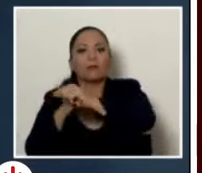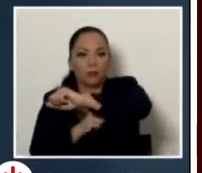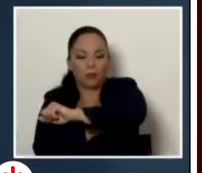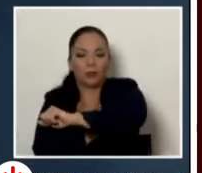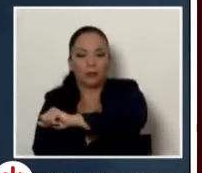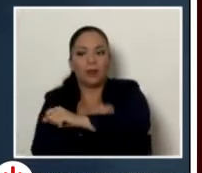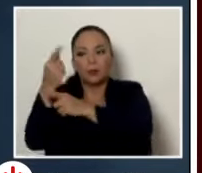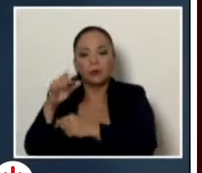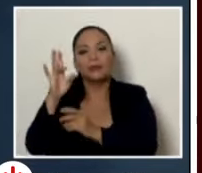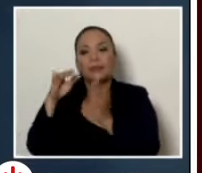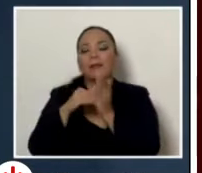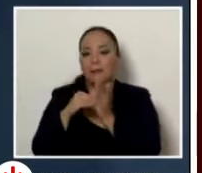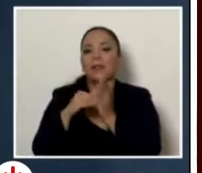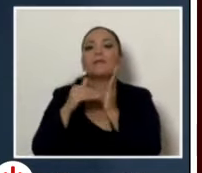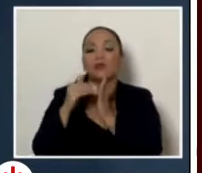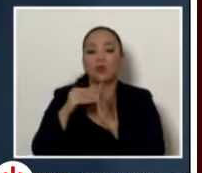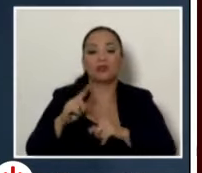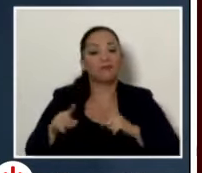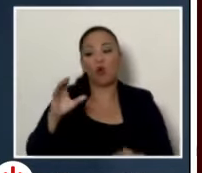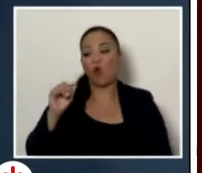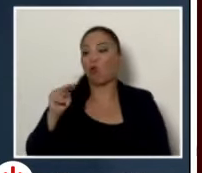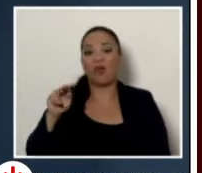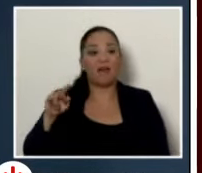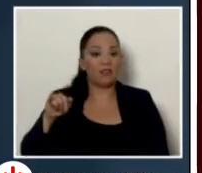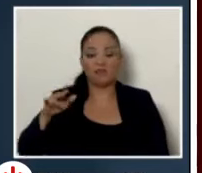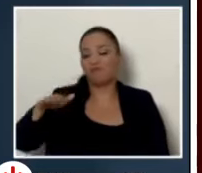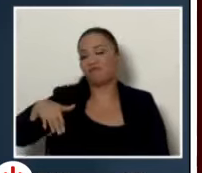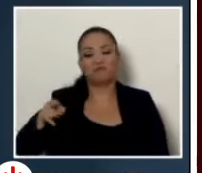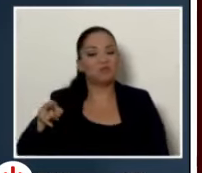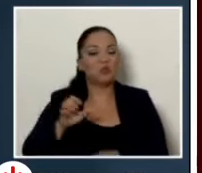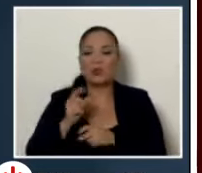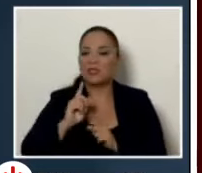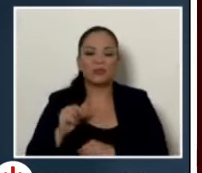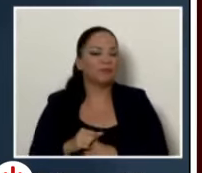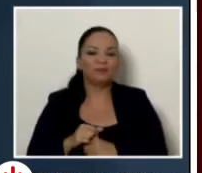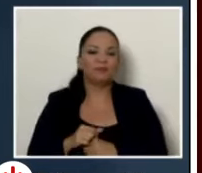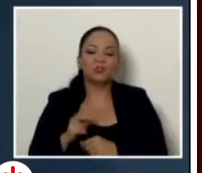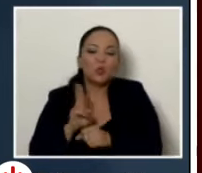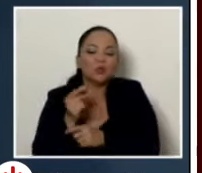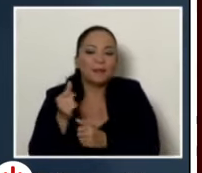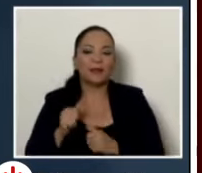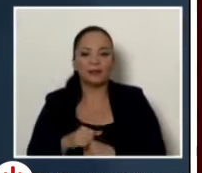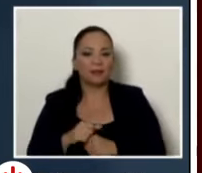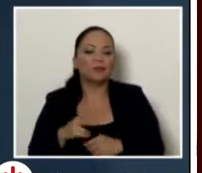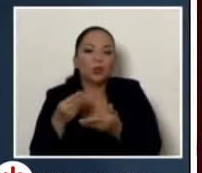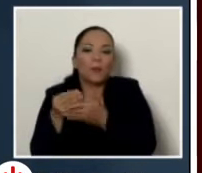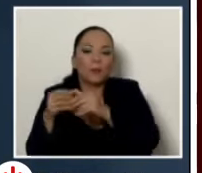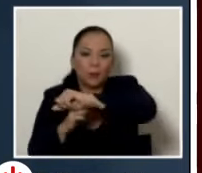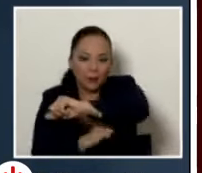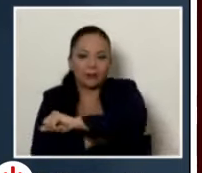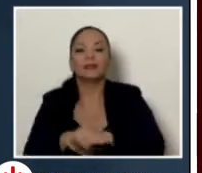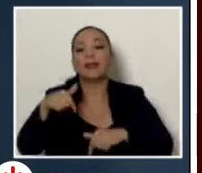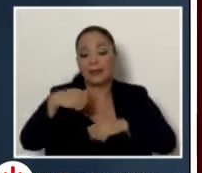el CONAVI no lo ejecutó ni compró los puentes este año tenemos nuevamente el